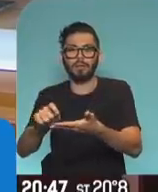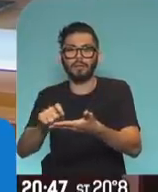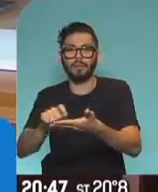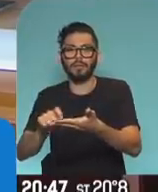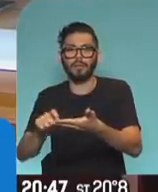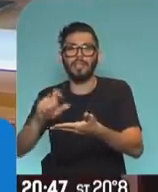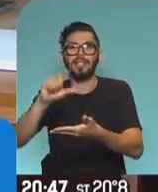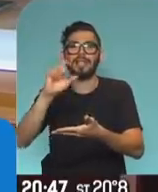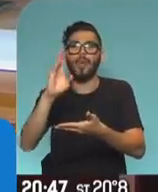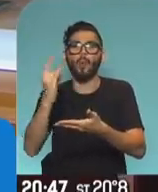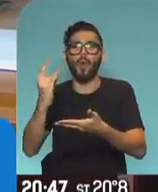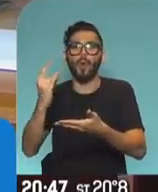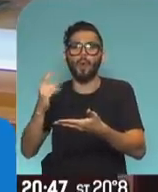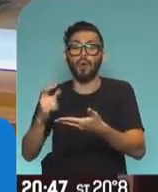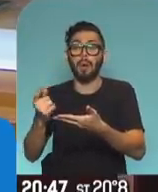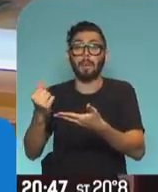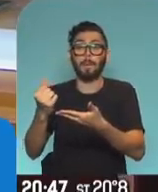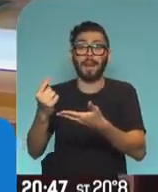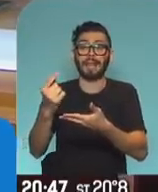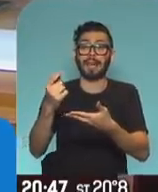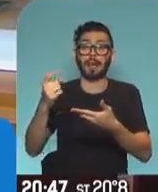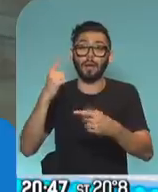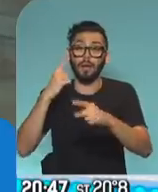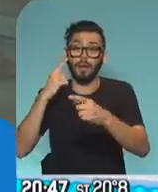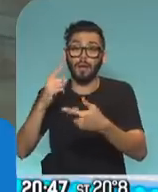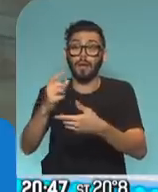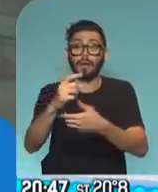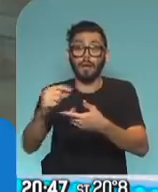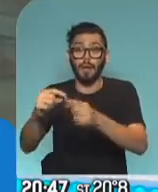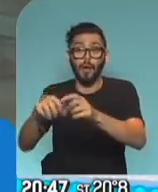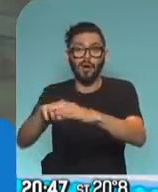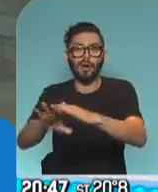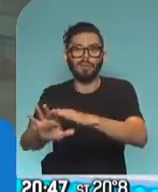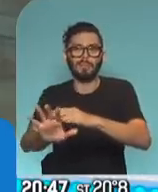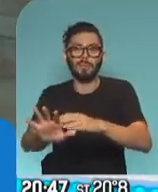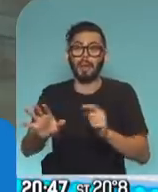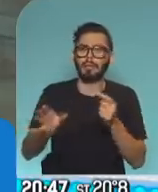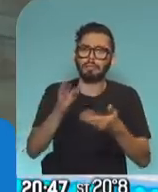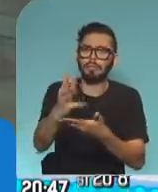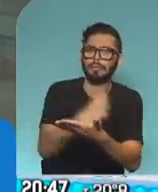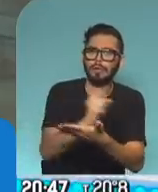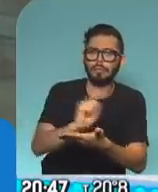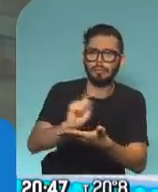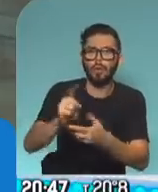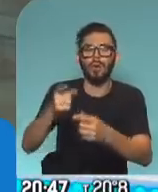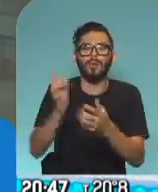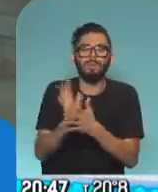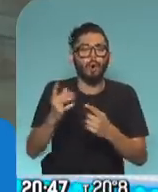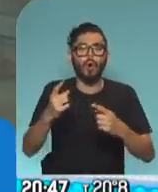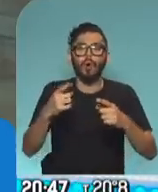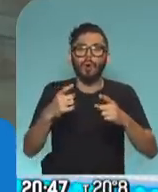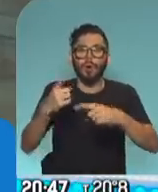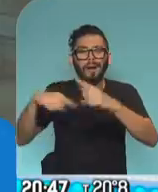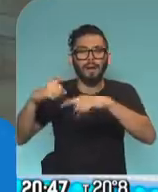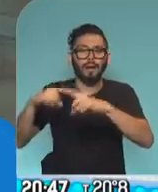cuenta de CBU, después le tienen la plata, le sacan un crédito justamente, digamos, hay todo un caminito para estafar a las personas.